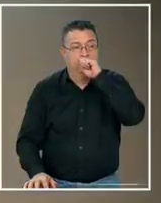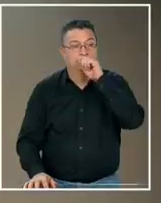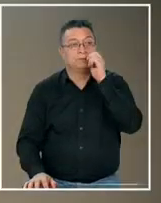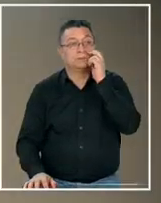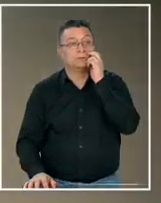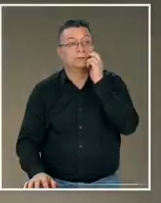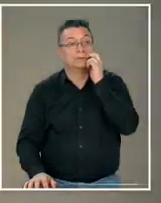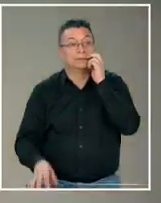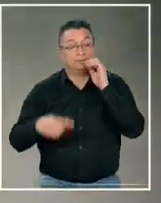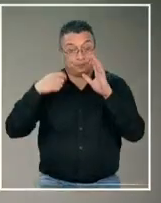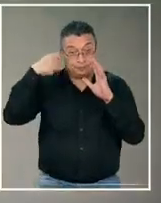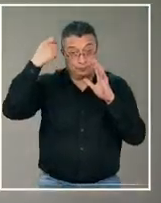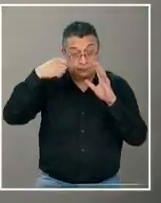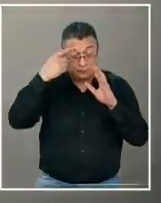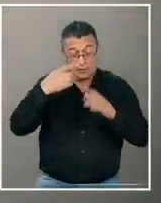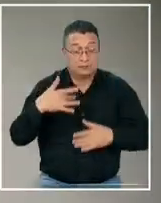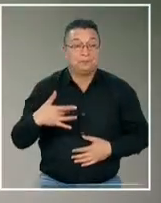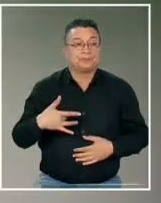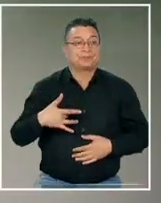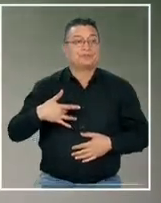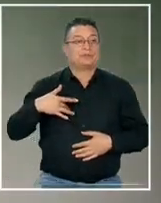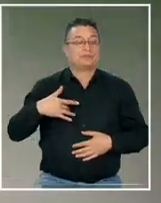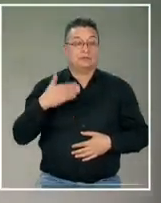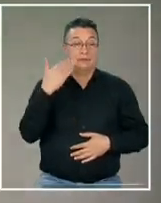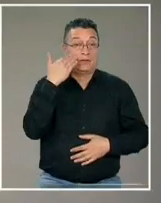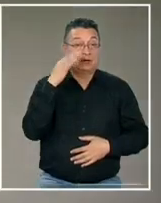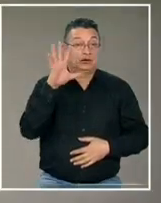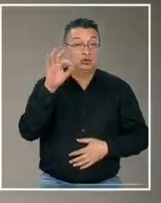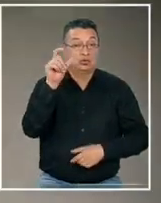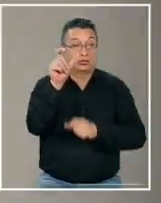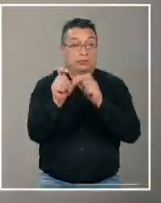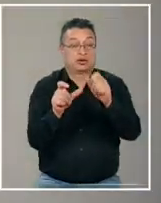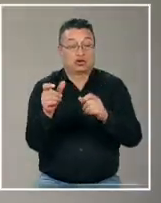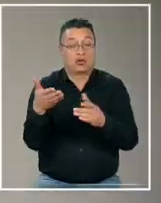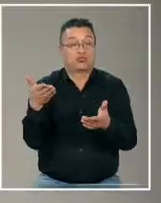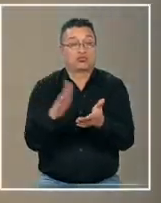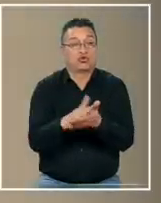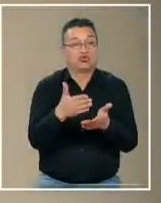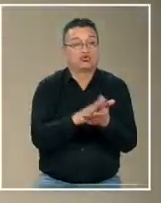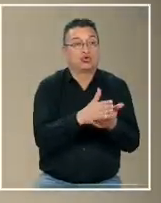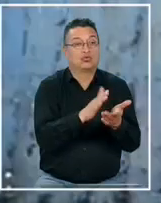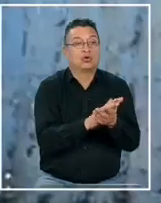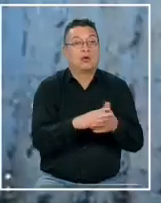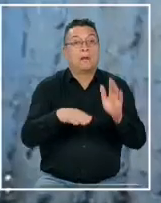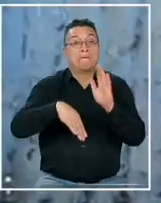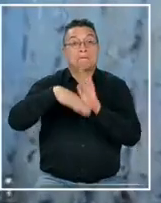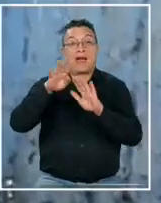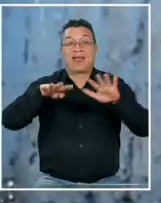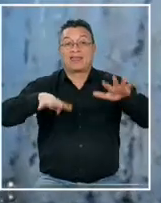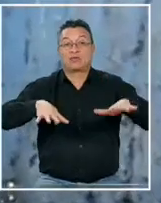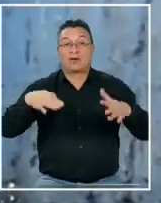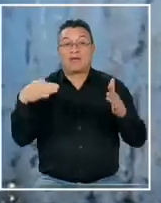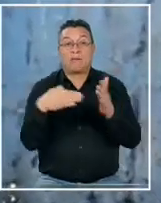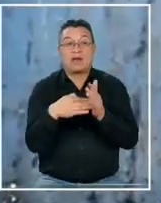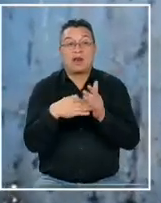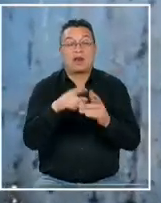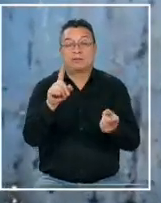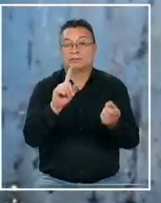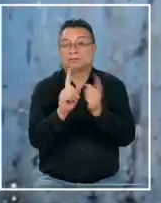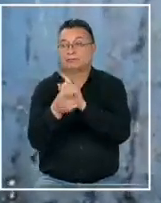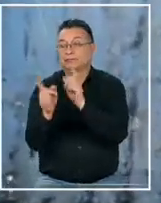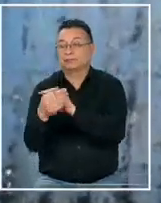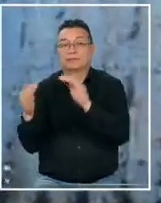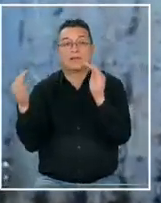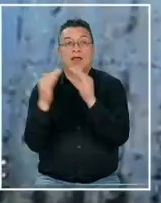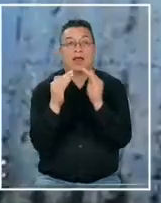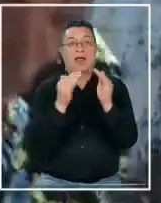los registros son dramáticos casi 50 personas han perdido la vida y más de 19.000 han sido desplazadas de sus